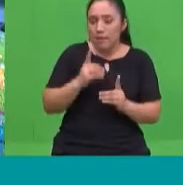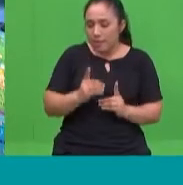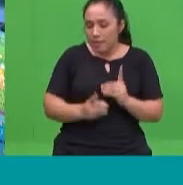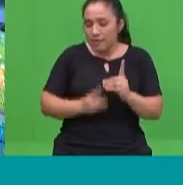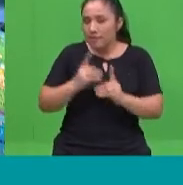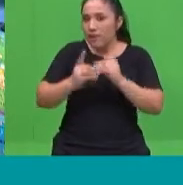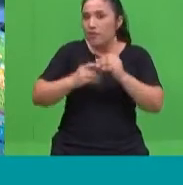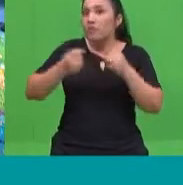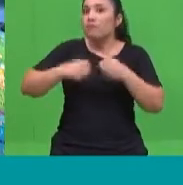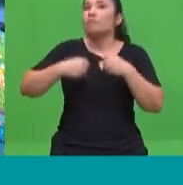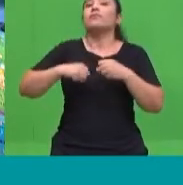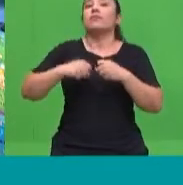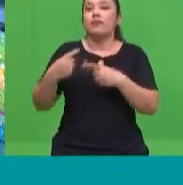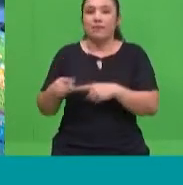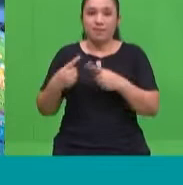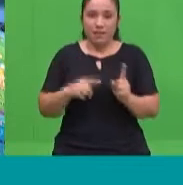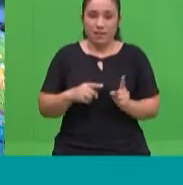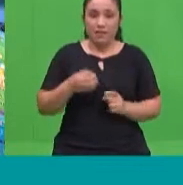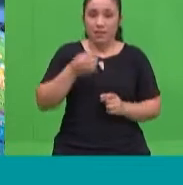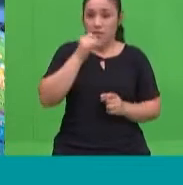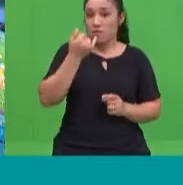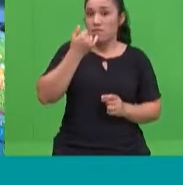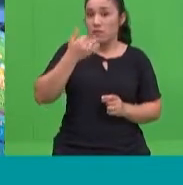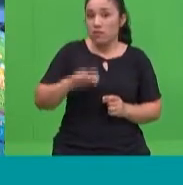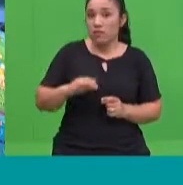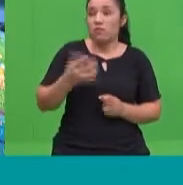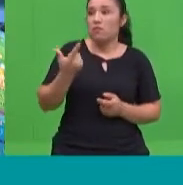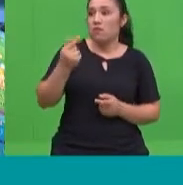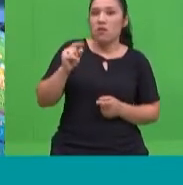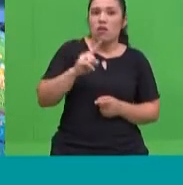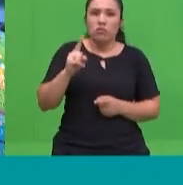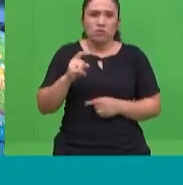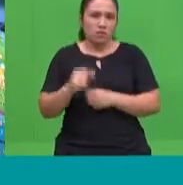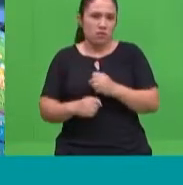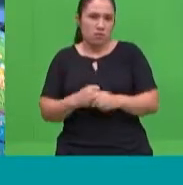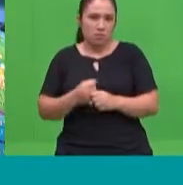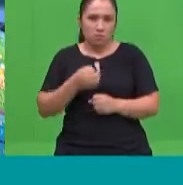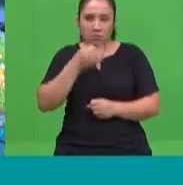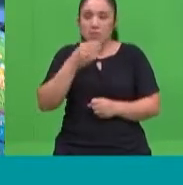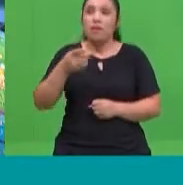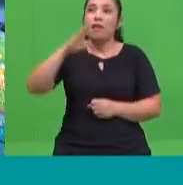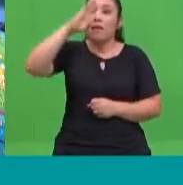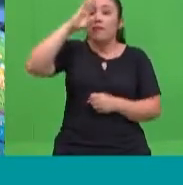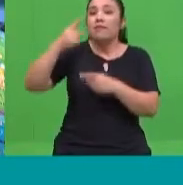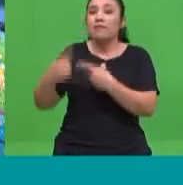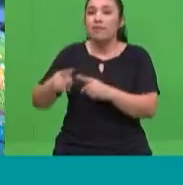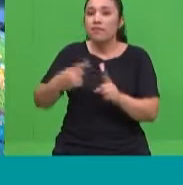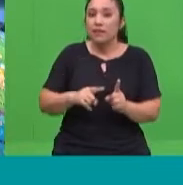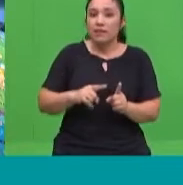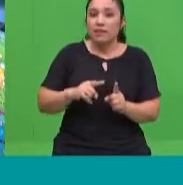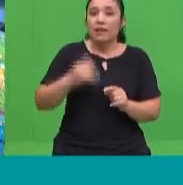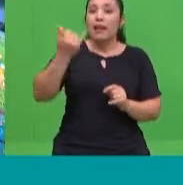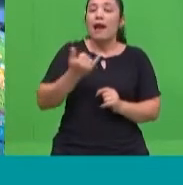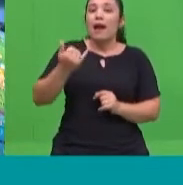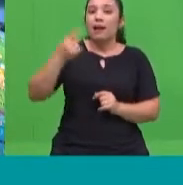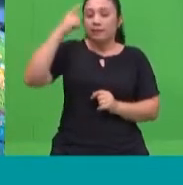actitudes. El chico de 10, 11, 12 años, en cierto modo, está ahí en el proceso